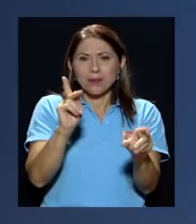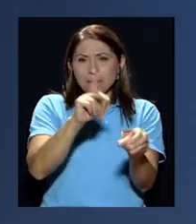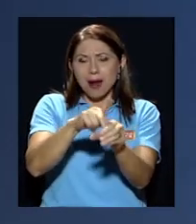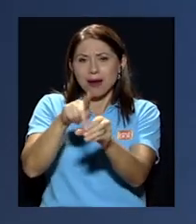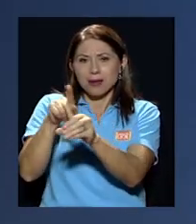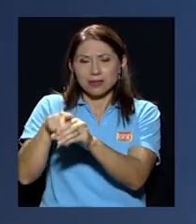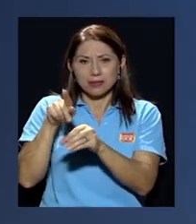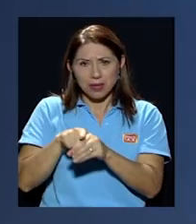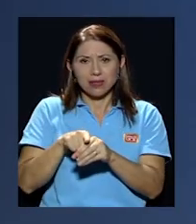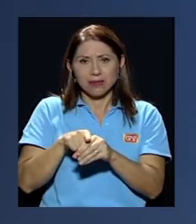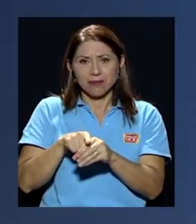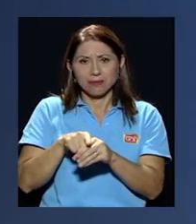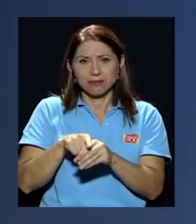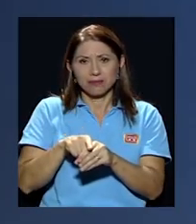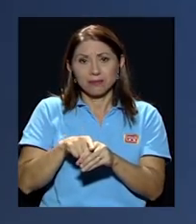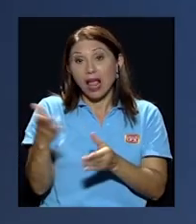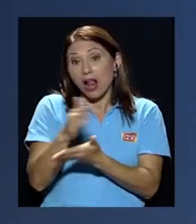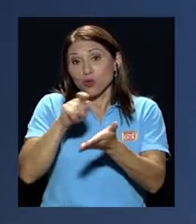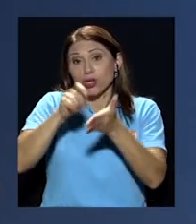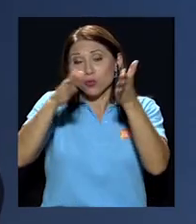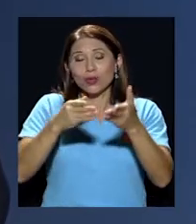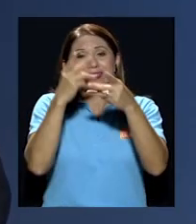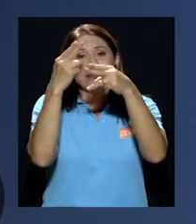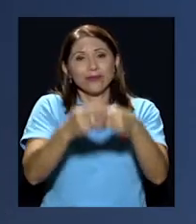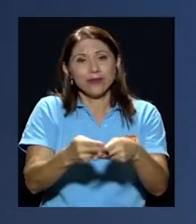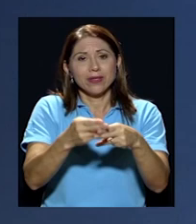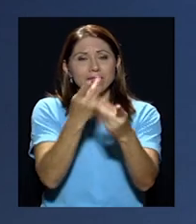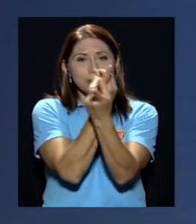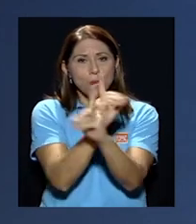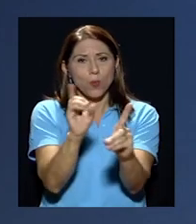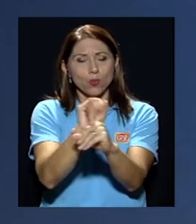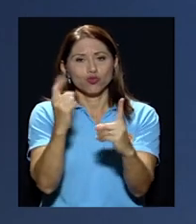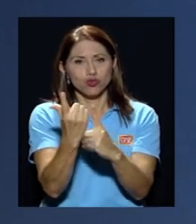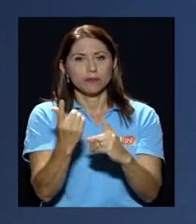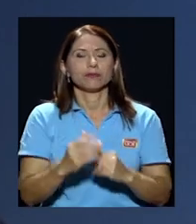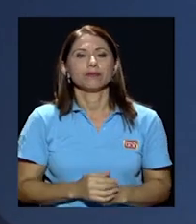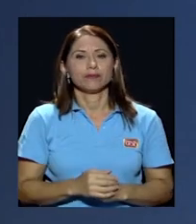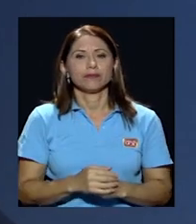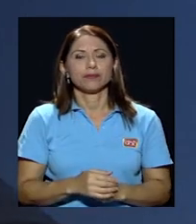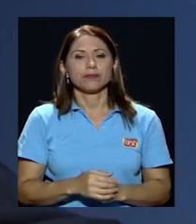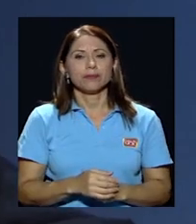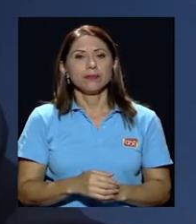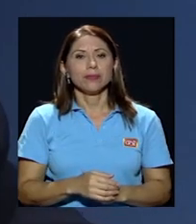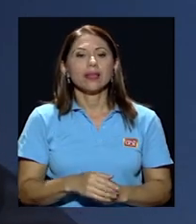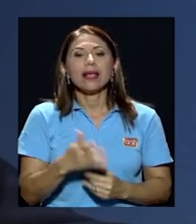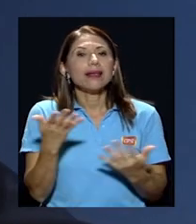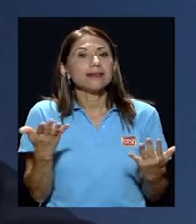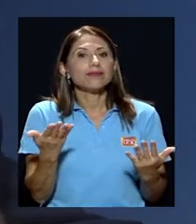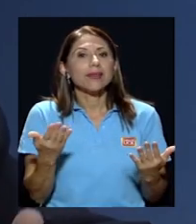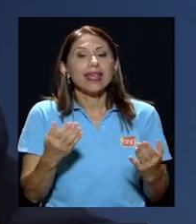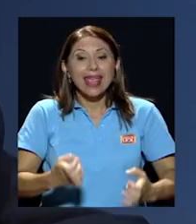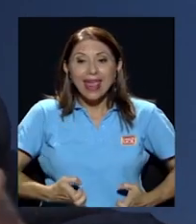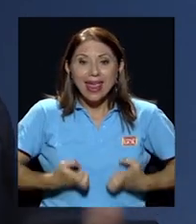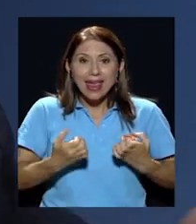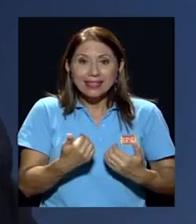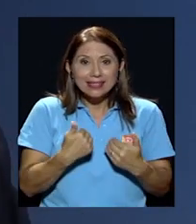que nos lleva a lo que algunos autores han llamado la democracia social es que existan canales